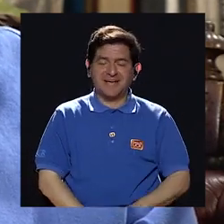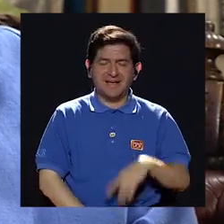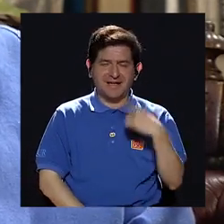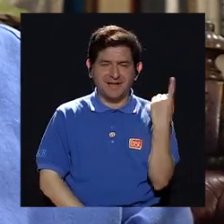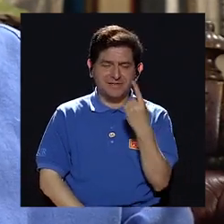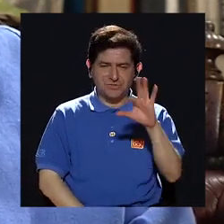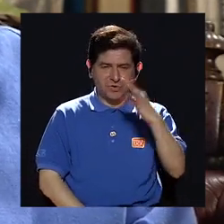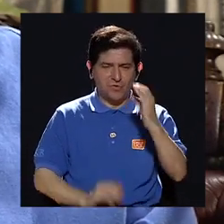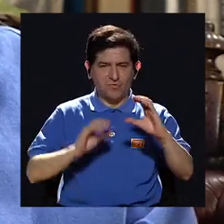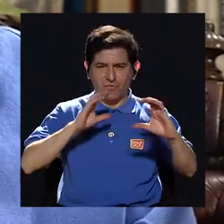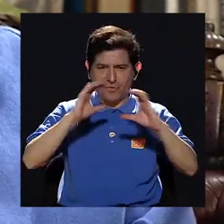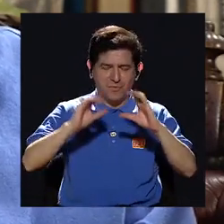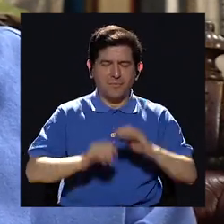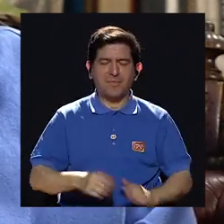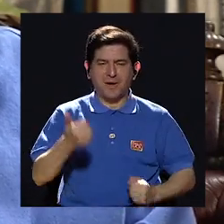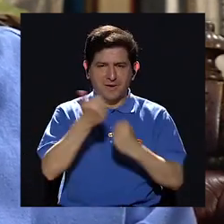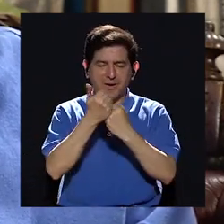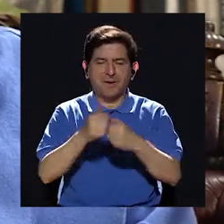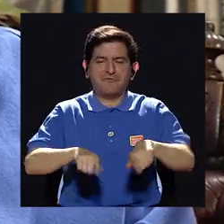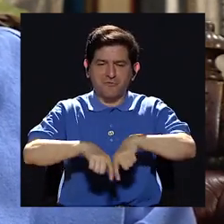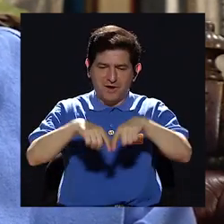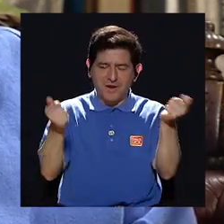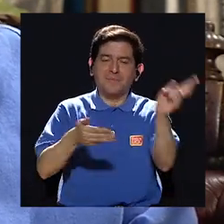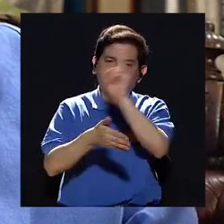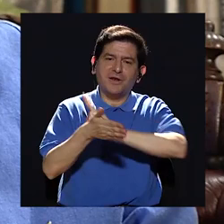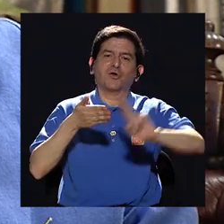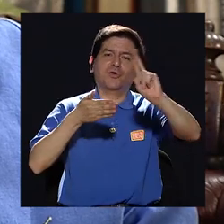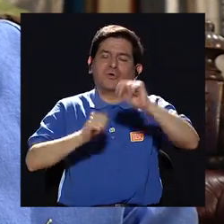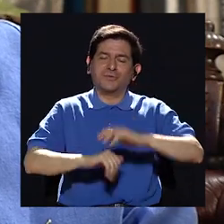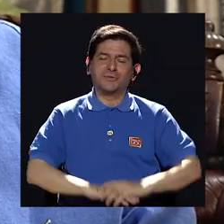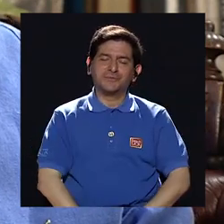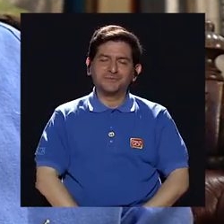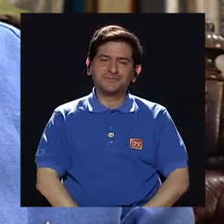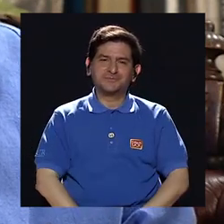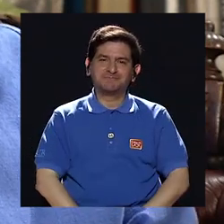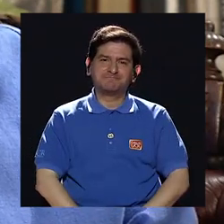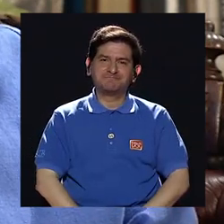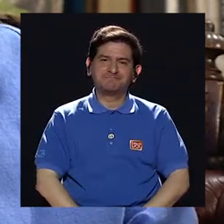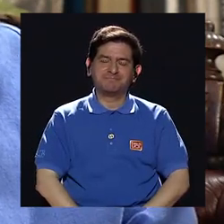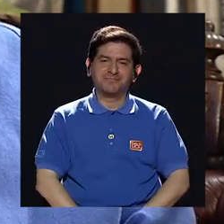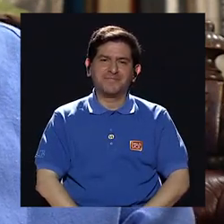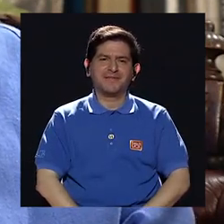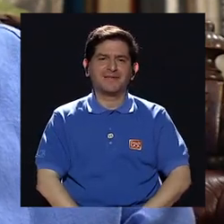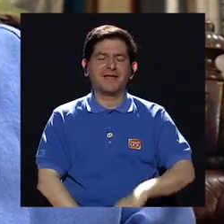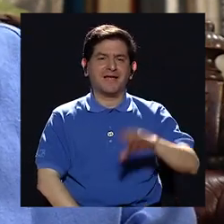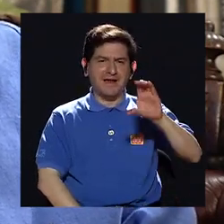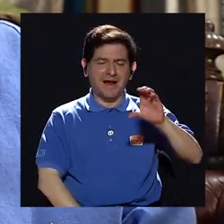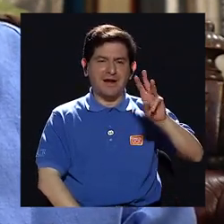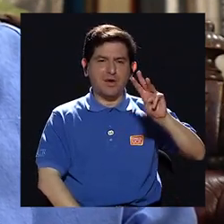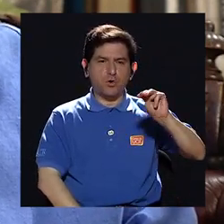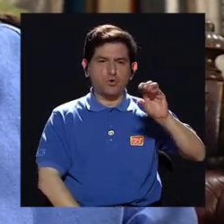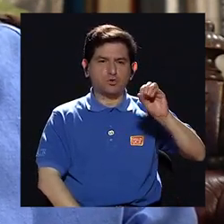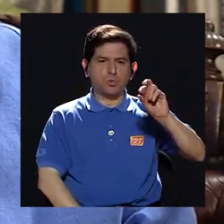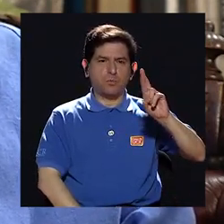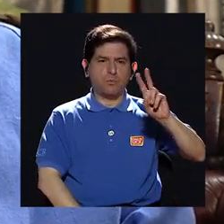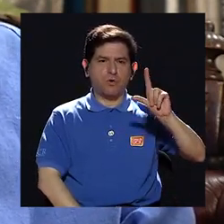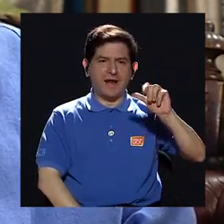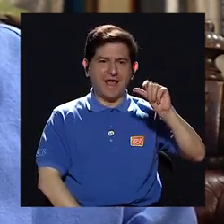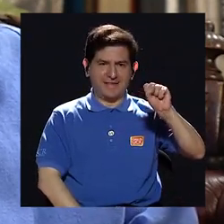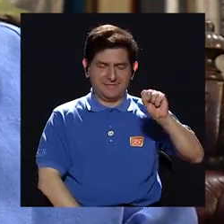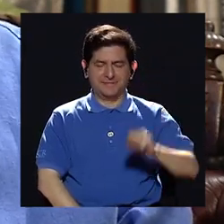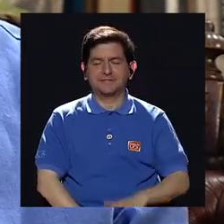medio que realmente me apoyó fue el Semanario Universidad. Fue Carlos Morales. Carlos Morales. Y